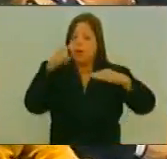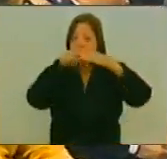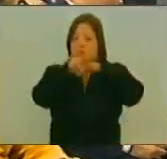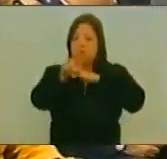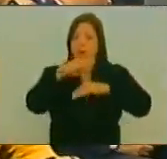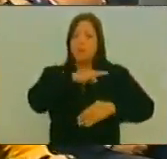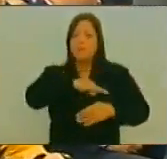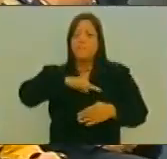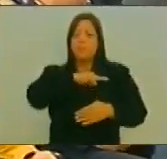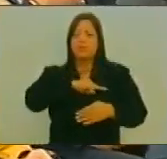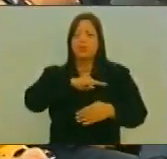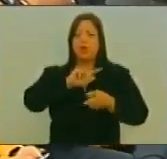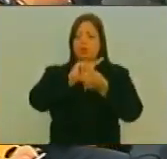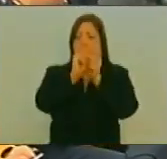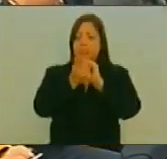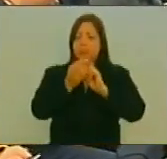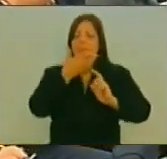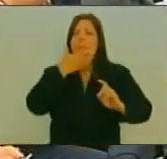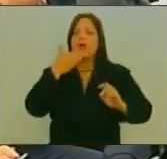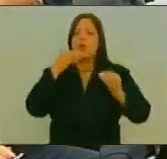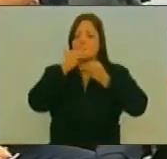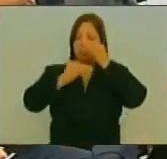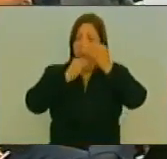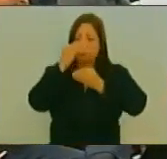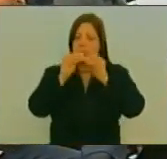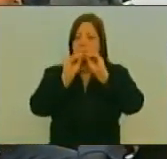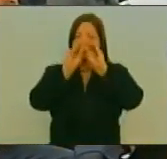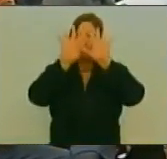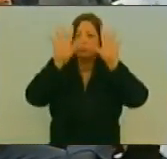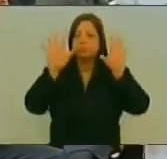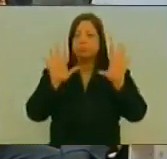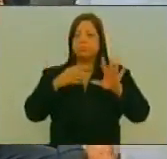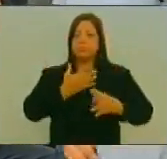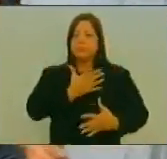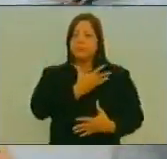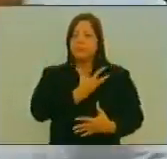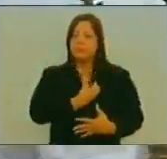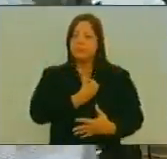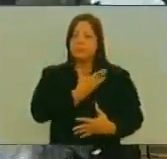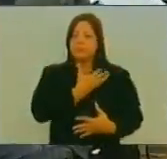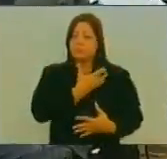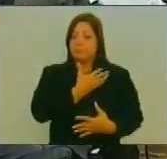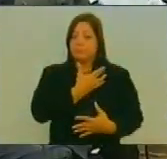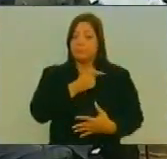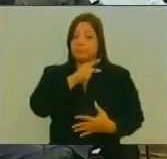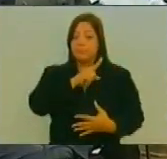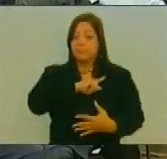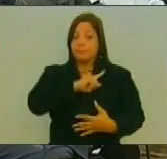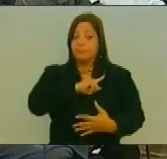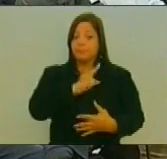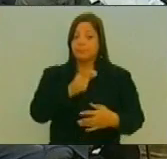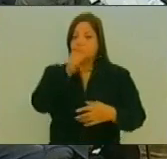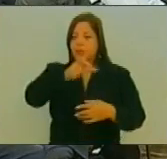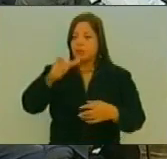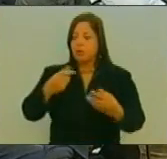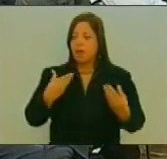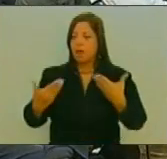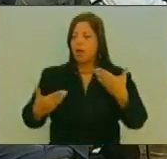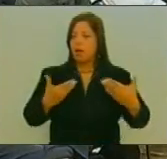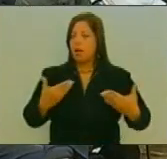Misión y objetivos del Ministerio Público Que permita sensibilizar A sus funcionarios y funcionarias